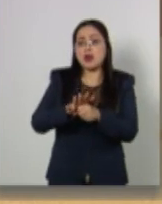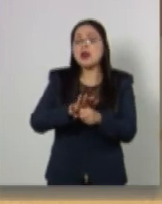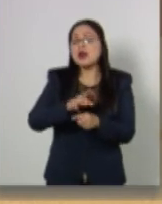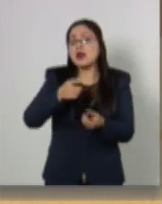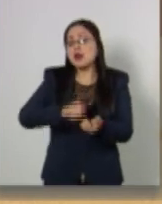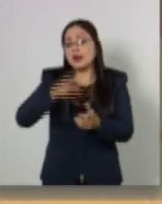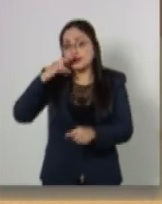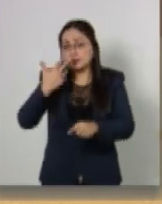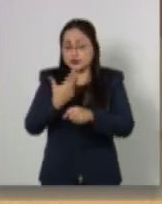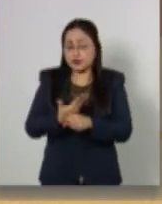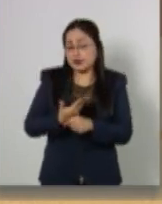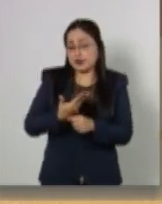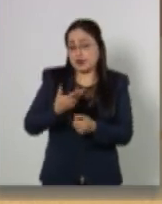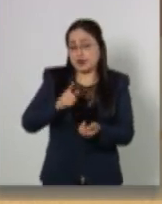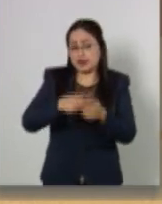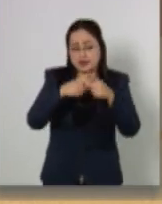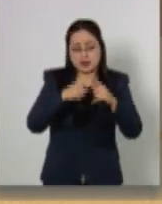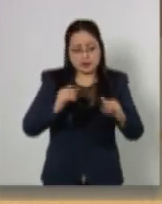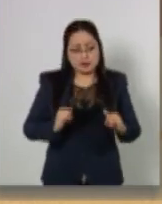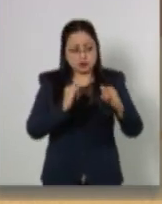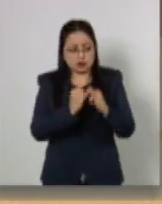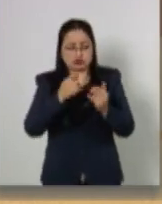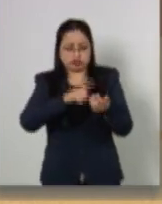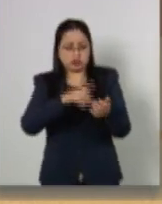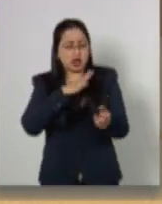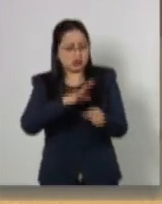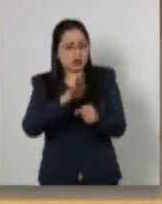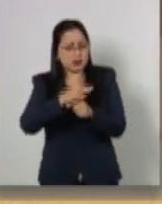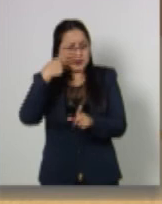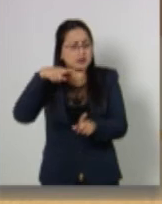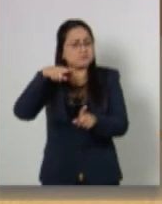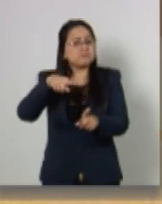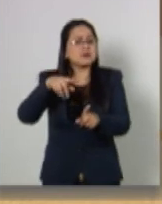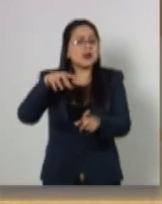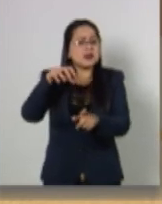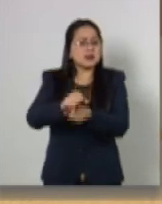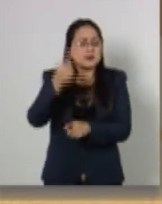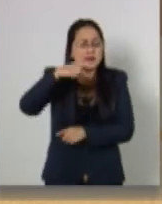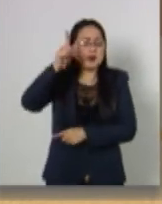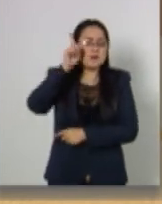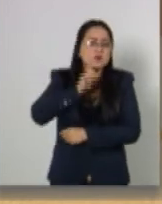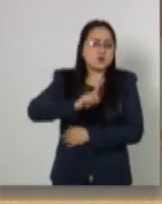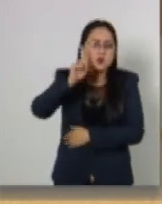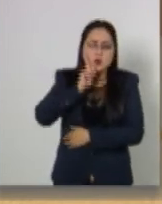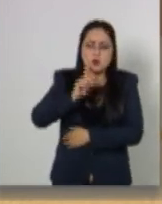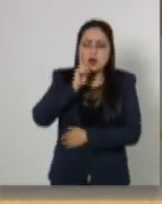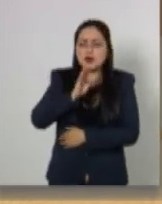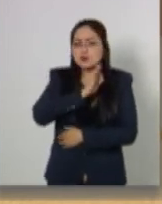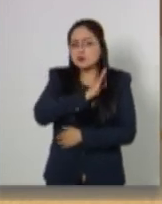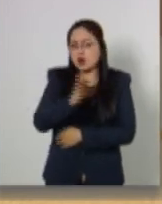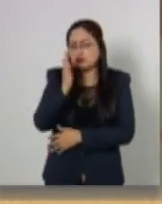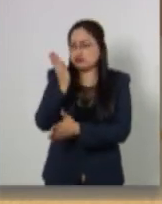responsabilidades que tienen las distintas instituciones para lograr que las mujeres puedan